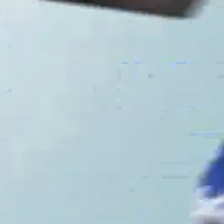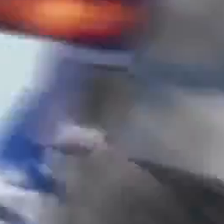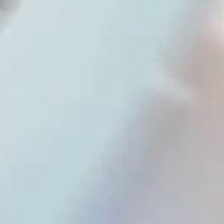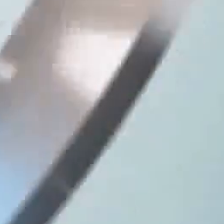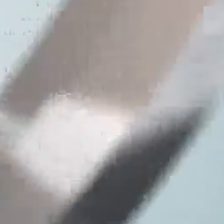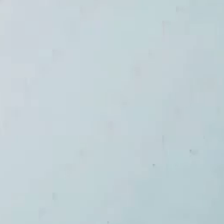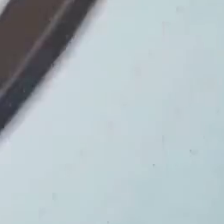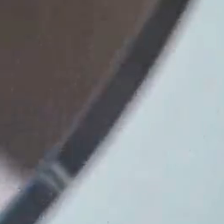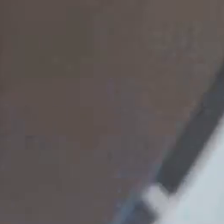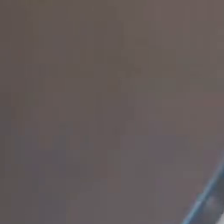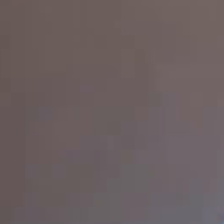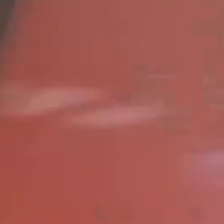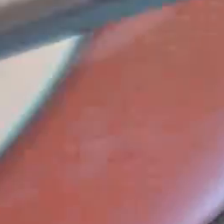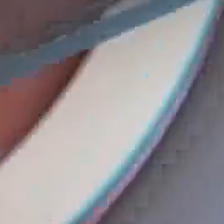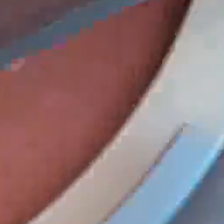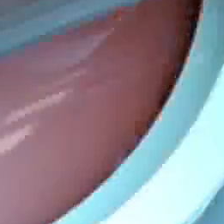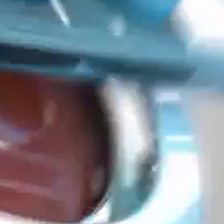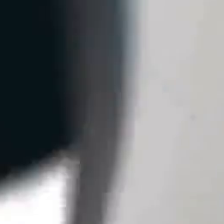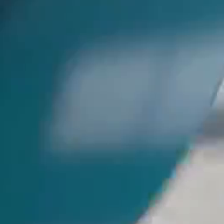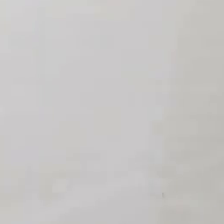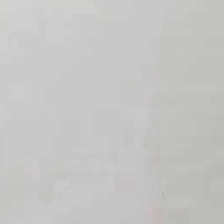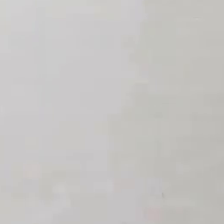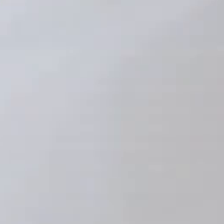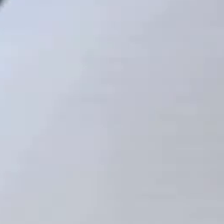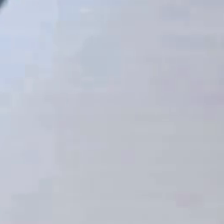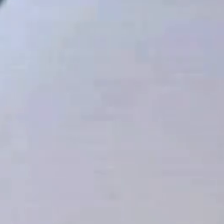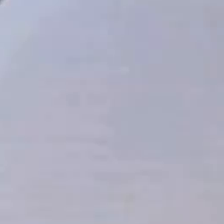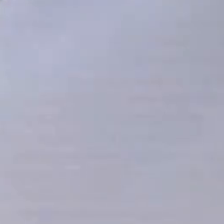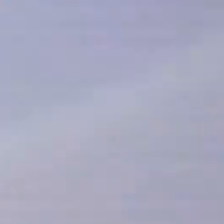vas? Yo aquí no es.